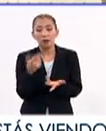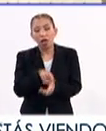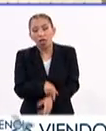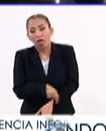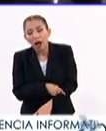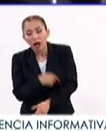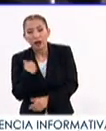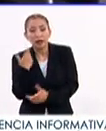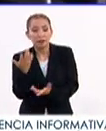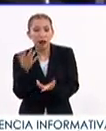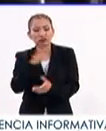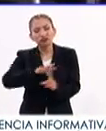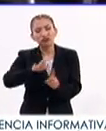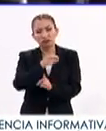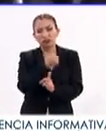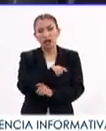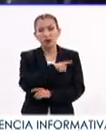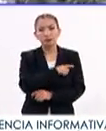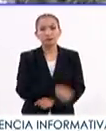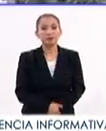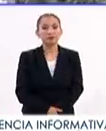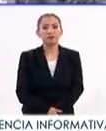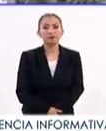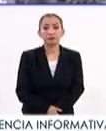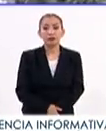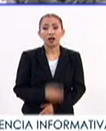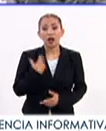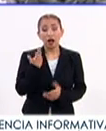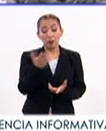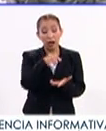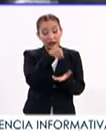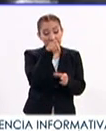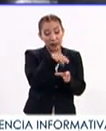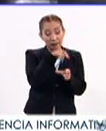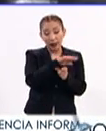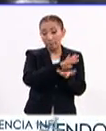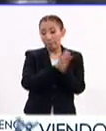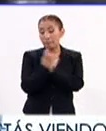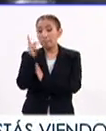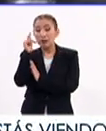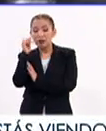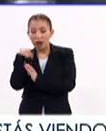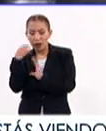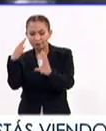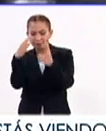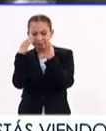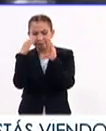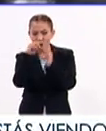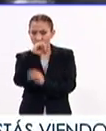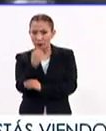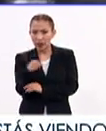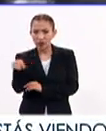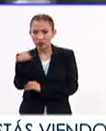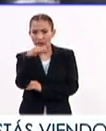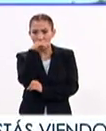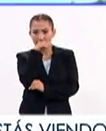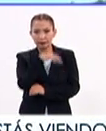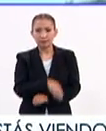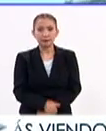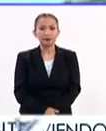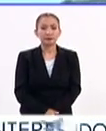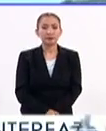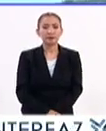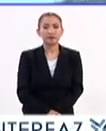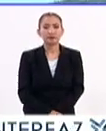prolongada y en mejores condiciones de salud, e invertir lo ahorrado en pensiones en una enseñanza académica obligatoria y gratuita.